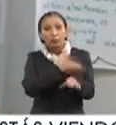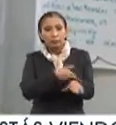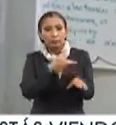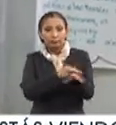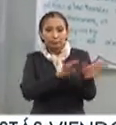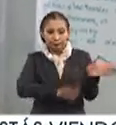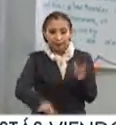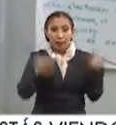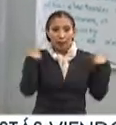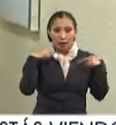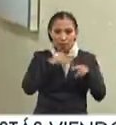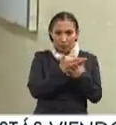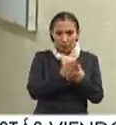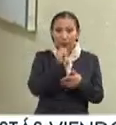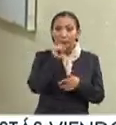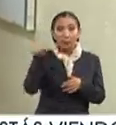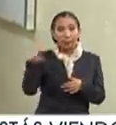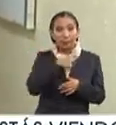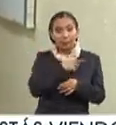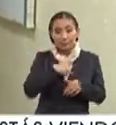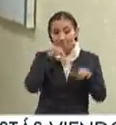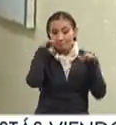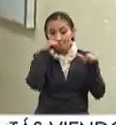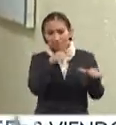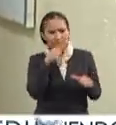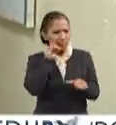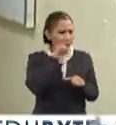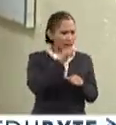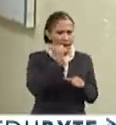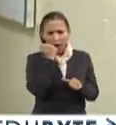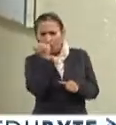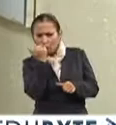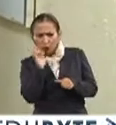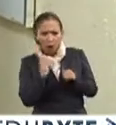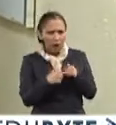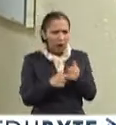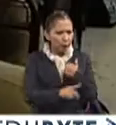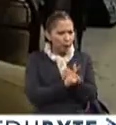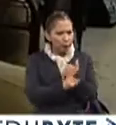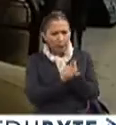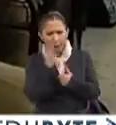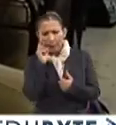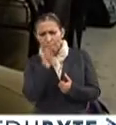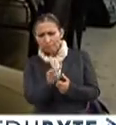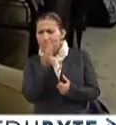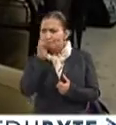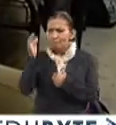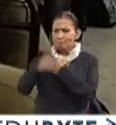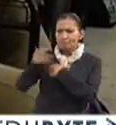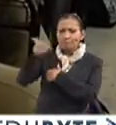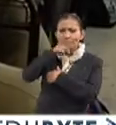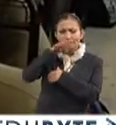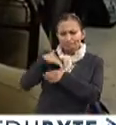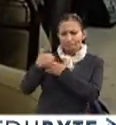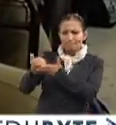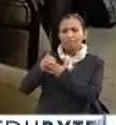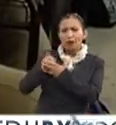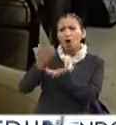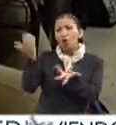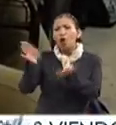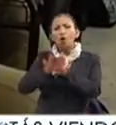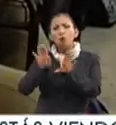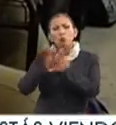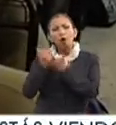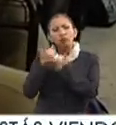Mientras que los profesores también deberán estar atentos a los focos rojos en los estudiantes, informar a los padres y colaborar con las